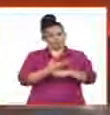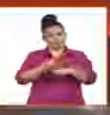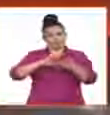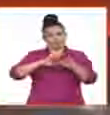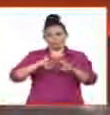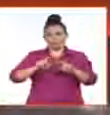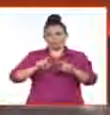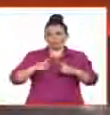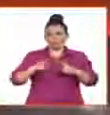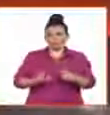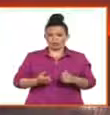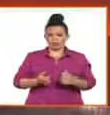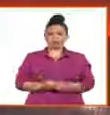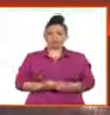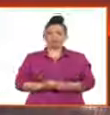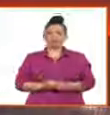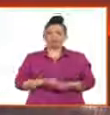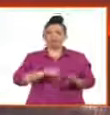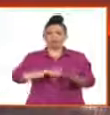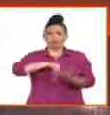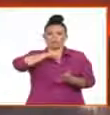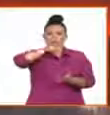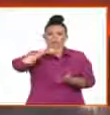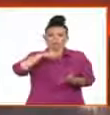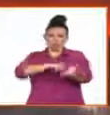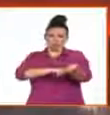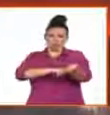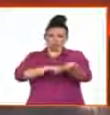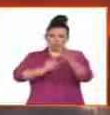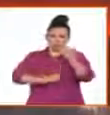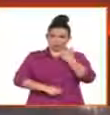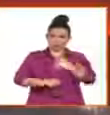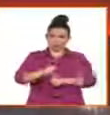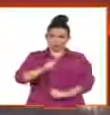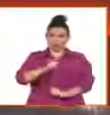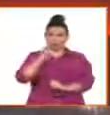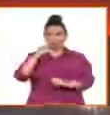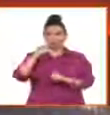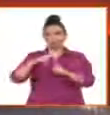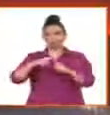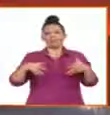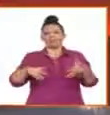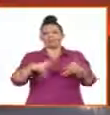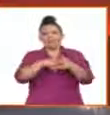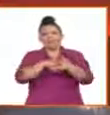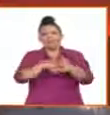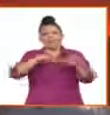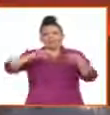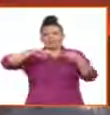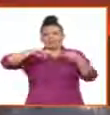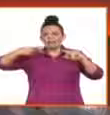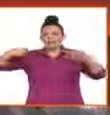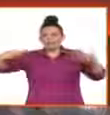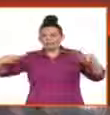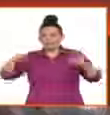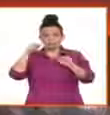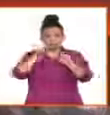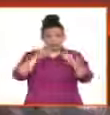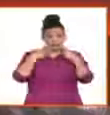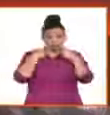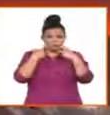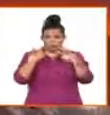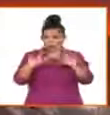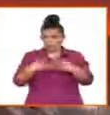determinar una identidad a partir de los lazos biológicos, y eso es irrelevante para